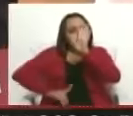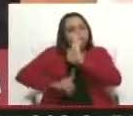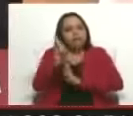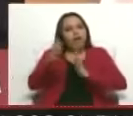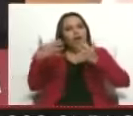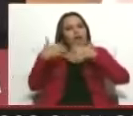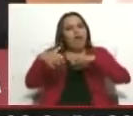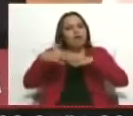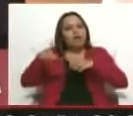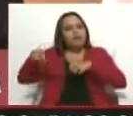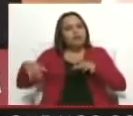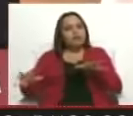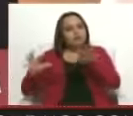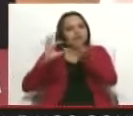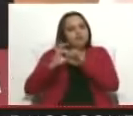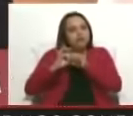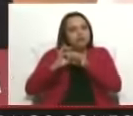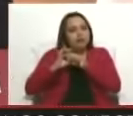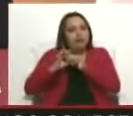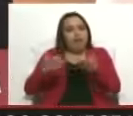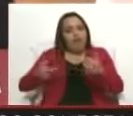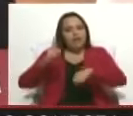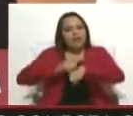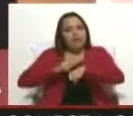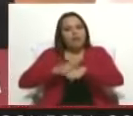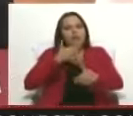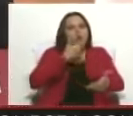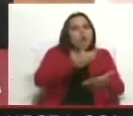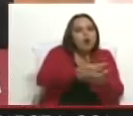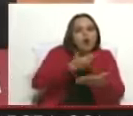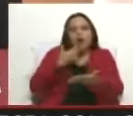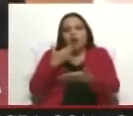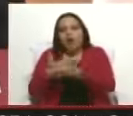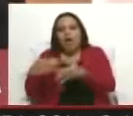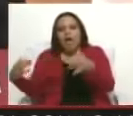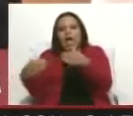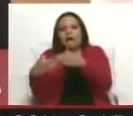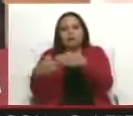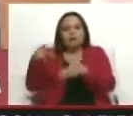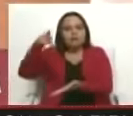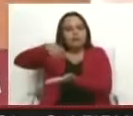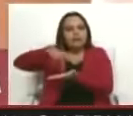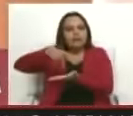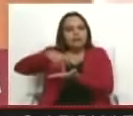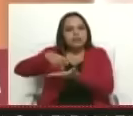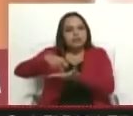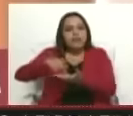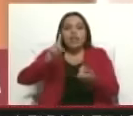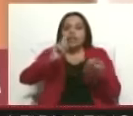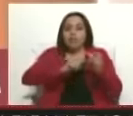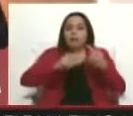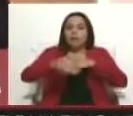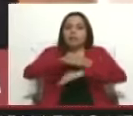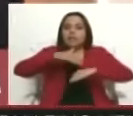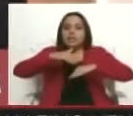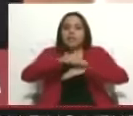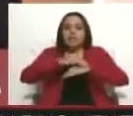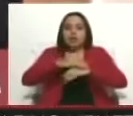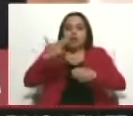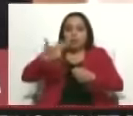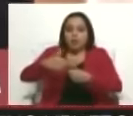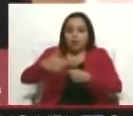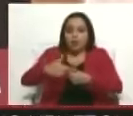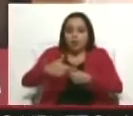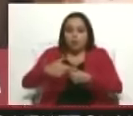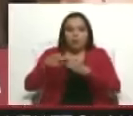y la sociedad. Creo que es un momento para darnos las gracias a los equipos que han participado, al señor ministro, al señor Luis Molina y a